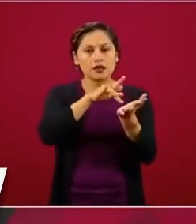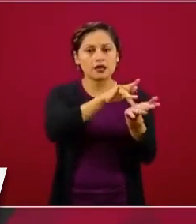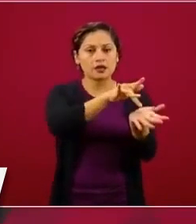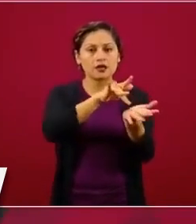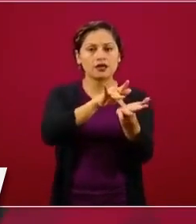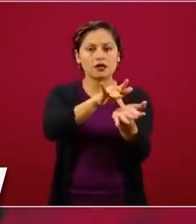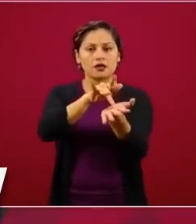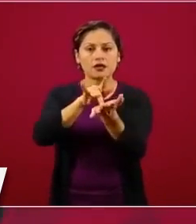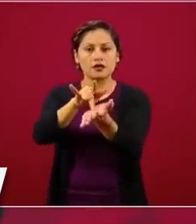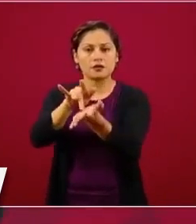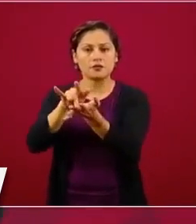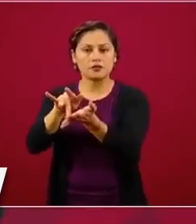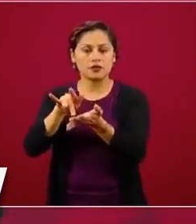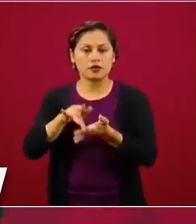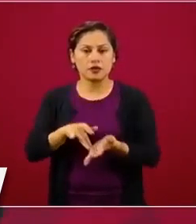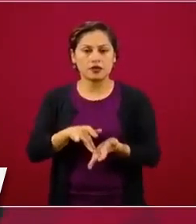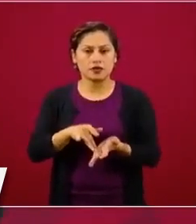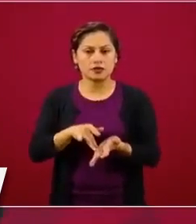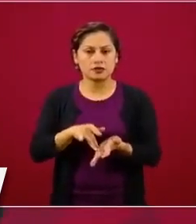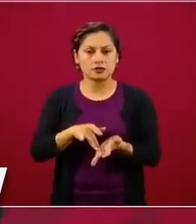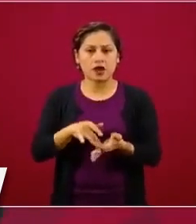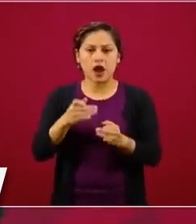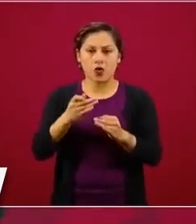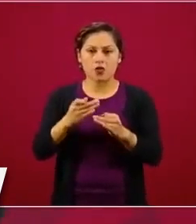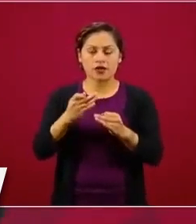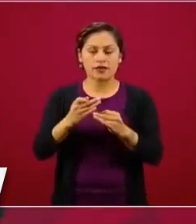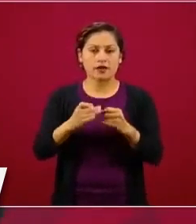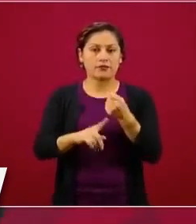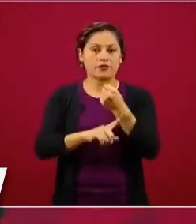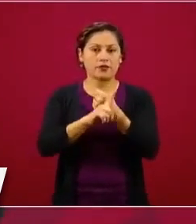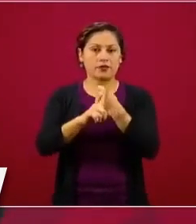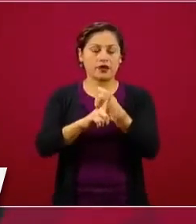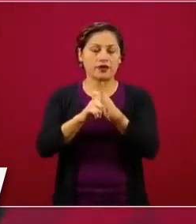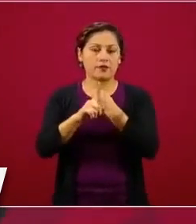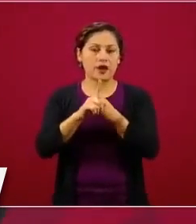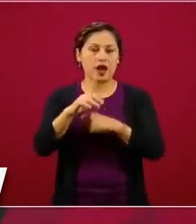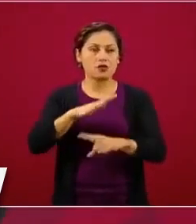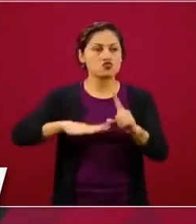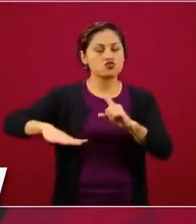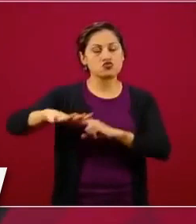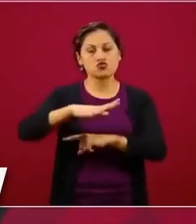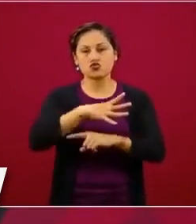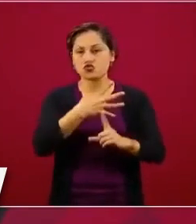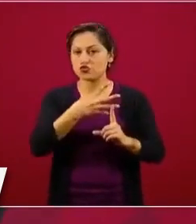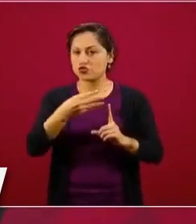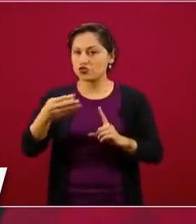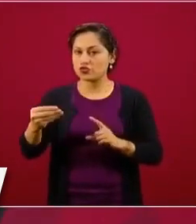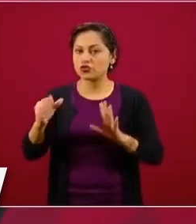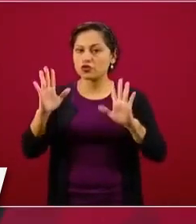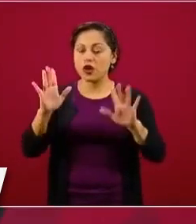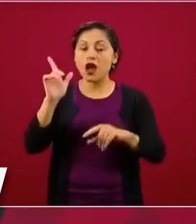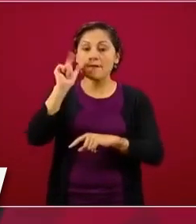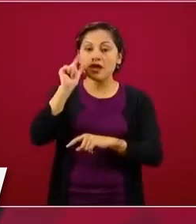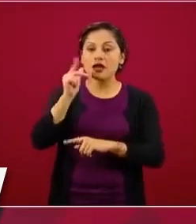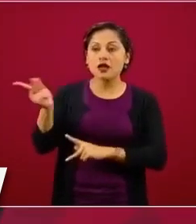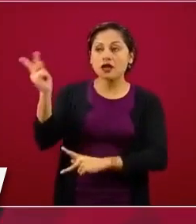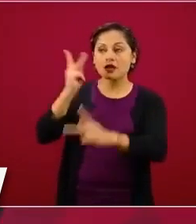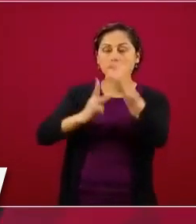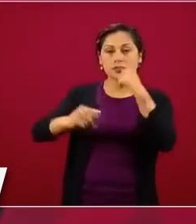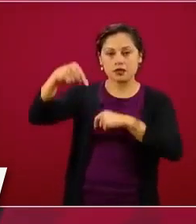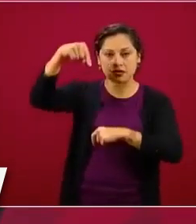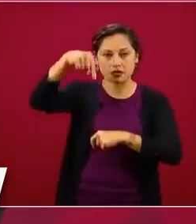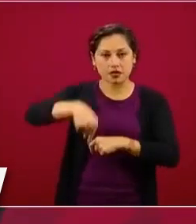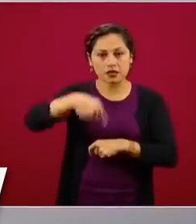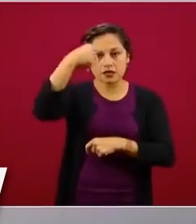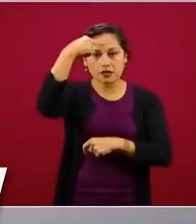La en medio de esta pandemia, se va a informar sobre cuántos créditos se han